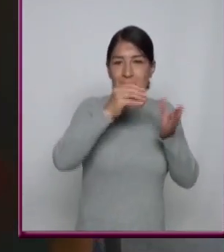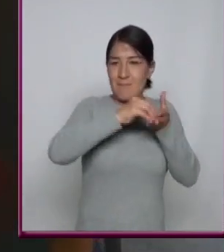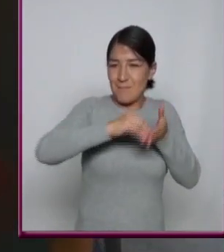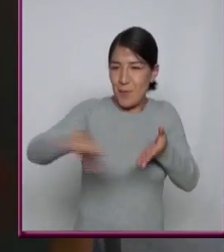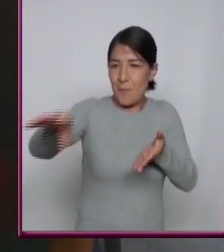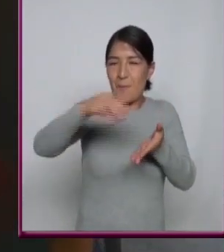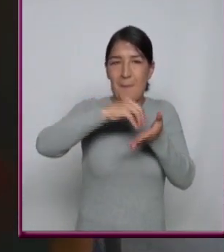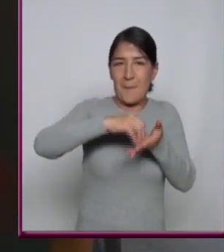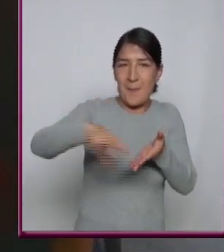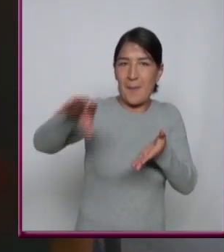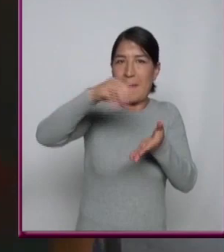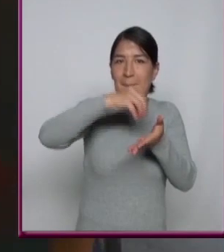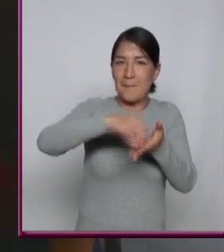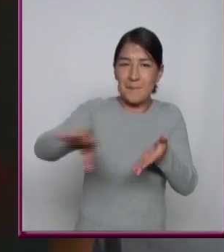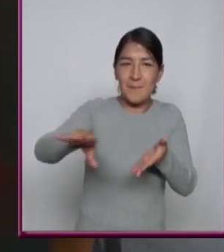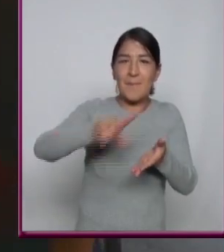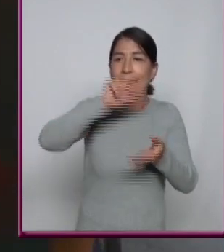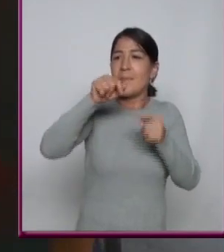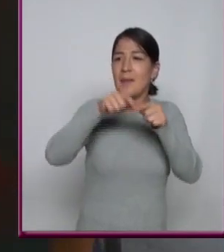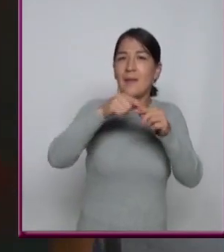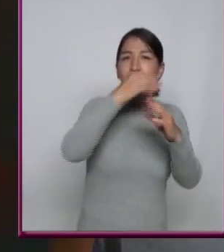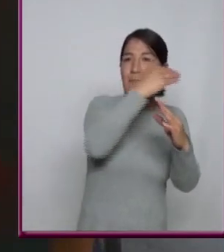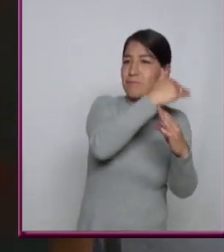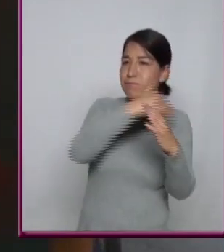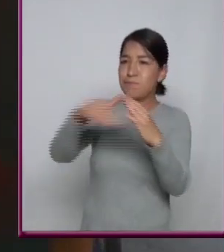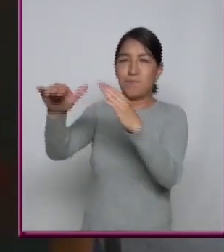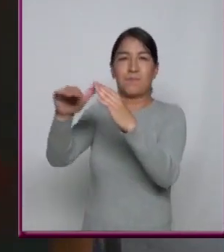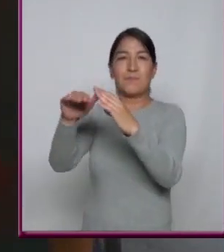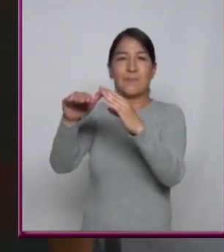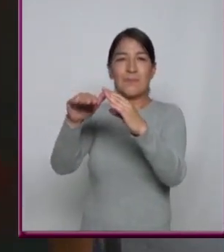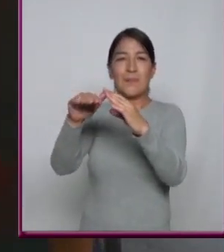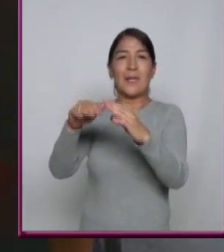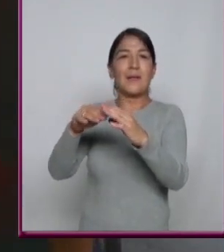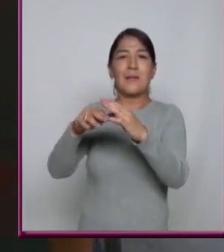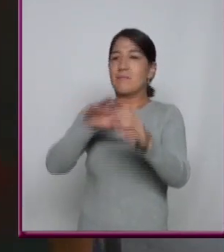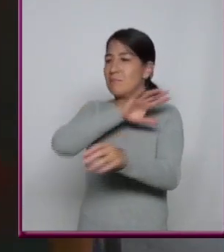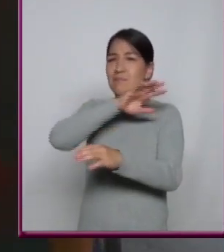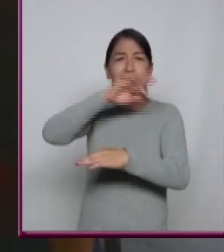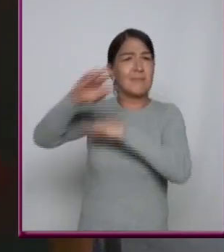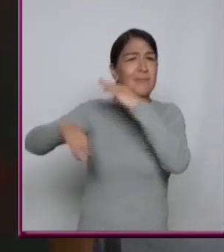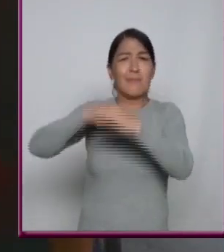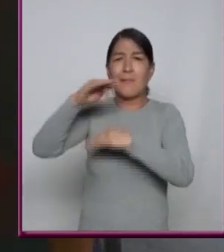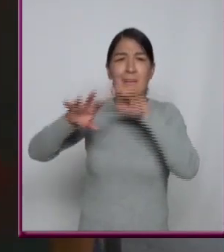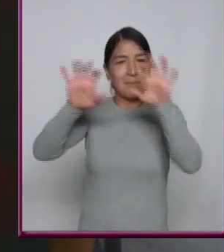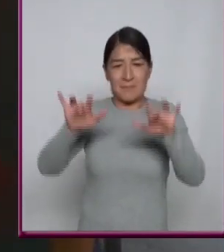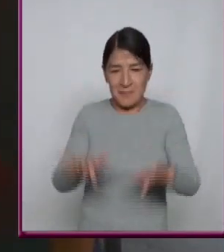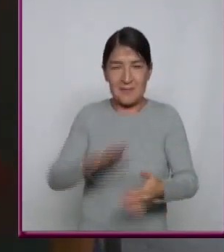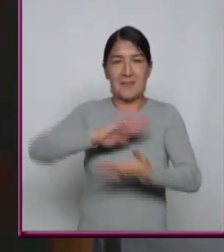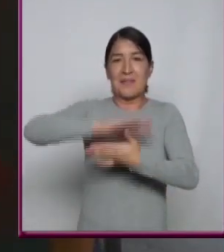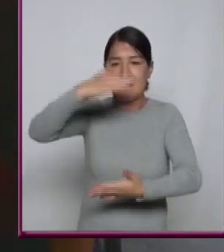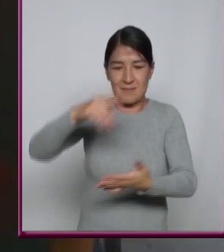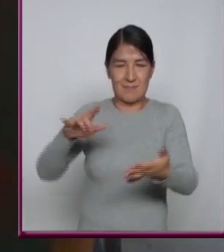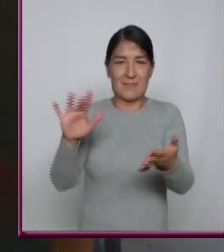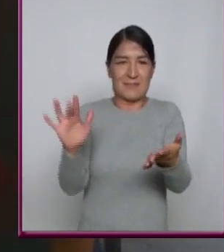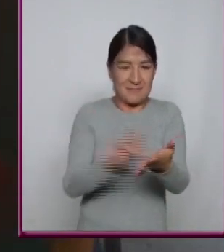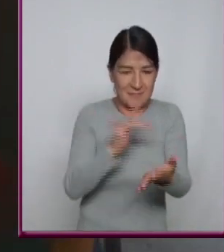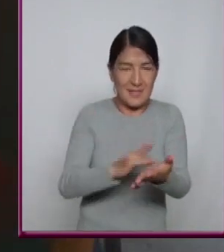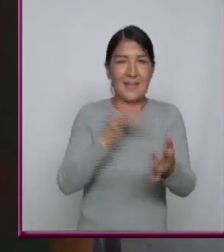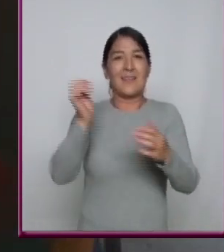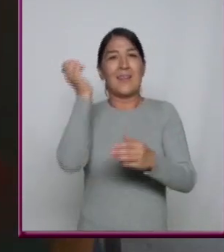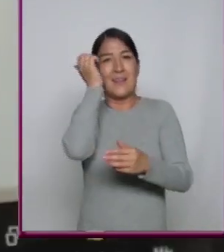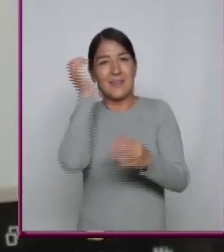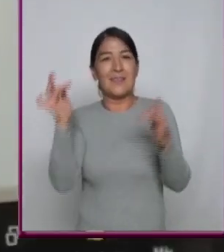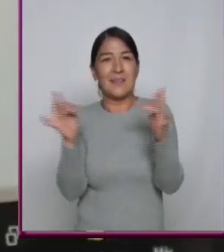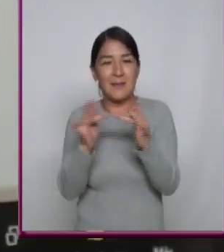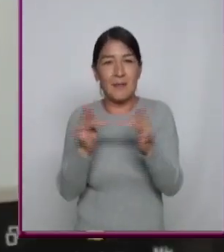Y los manda A una unidad Que tienen Todas las computadoras Todas las tablets Todos los teléfonos celulares Que se